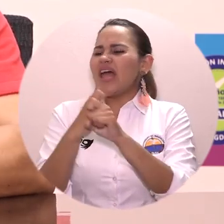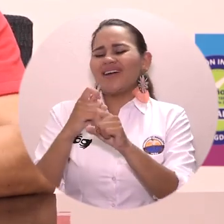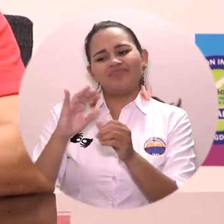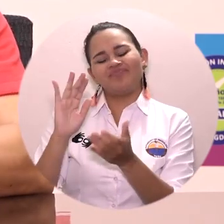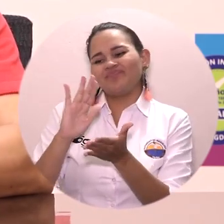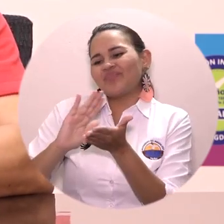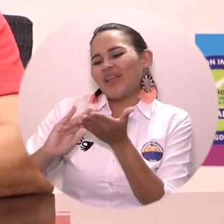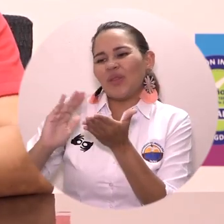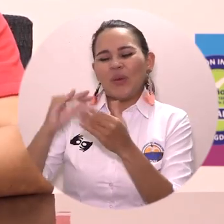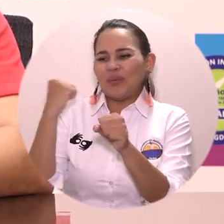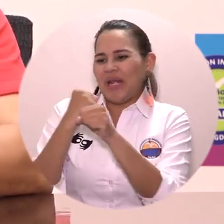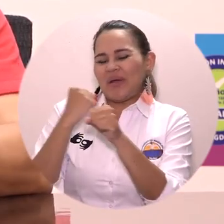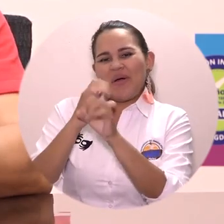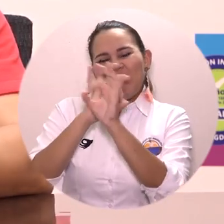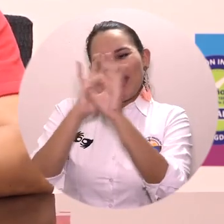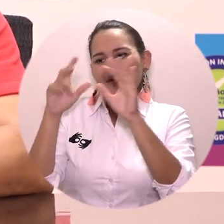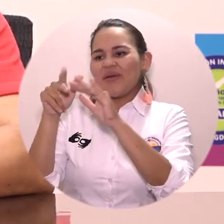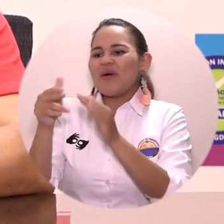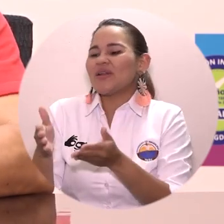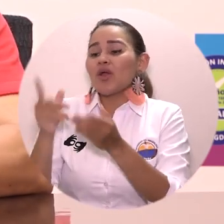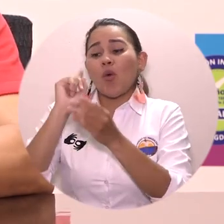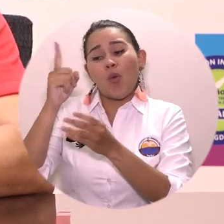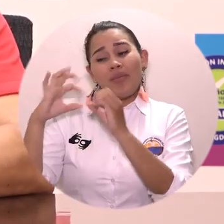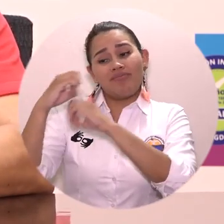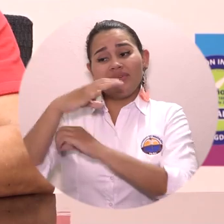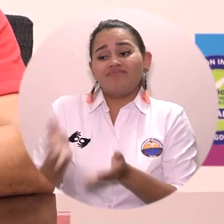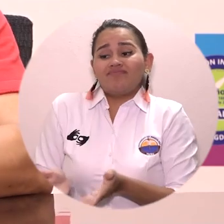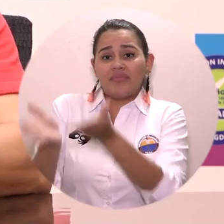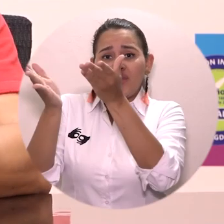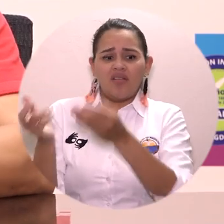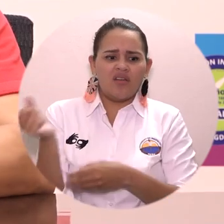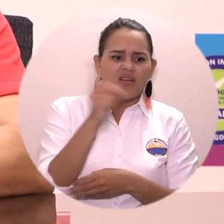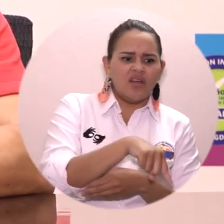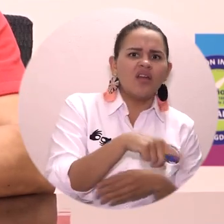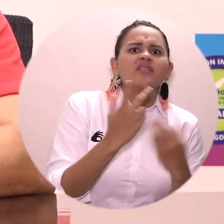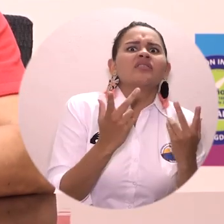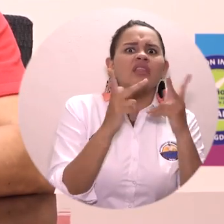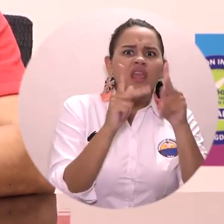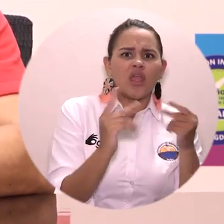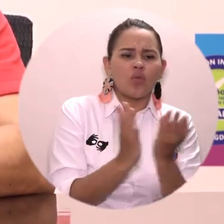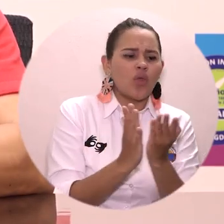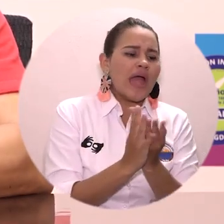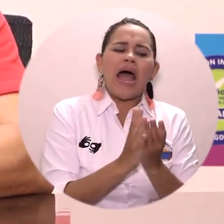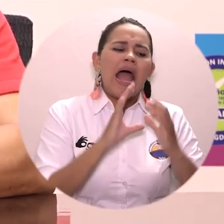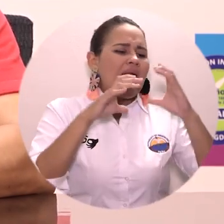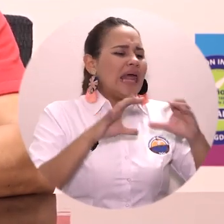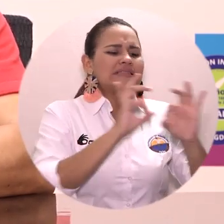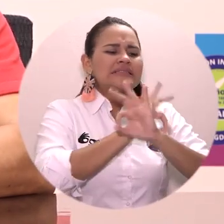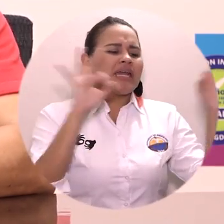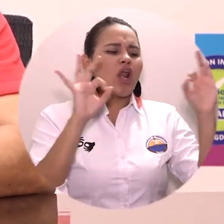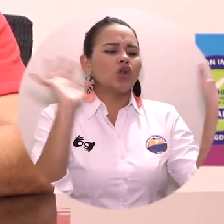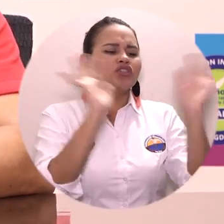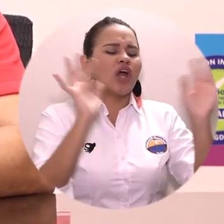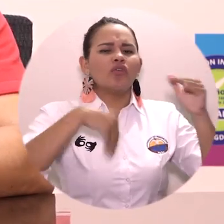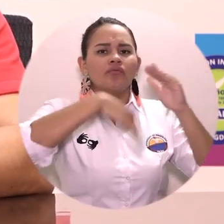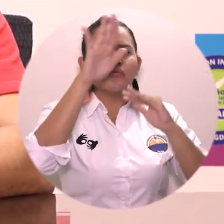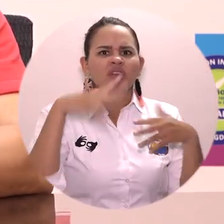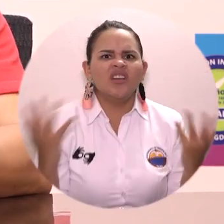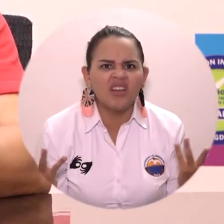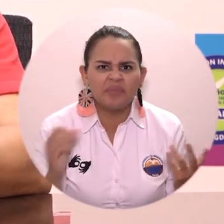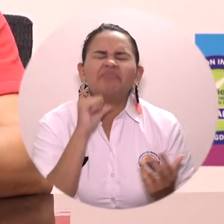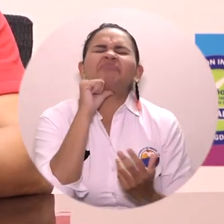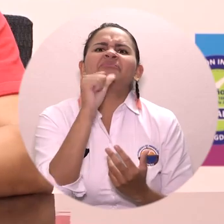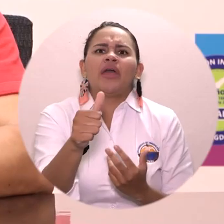ingresos familiares, pues tampoco tienen acceso a educación, pues se va a agravar la situación. Así que mi llamado en este momento es, primero,